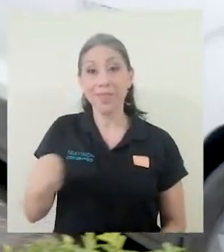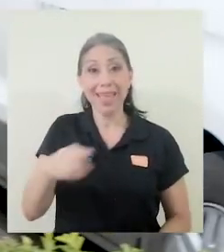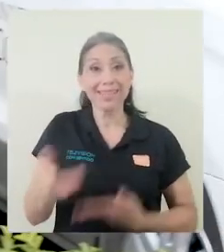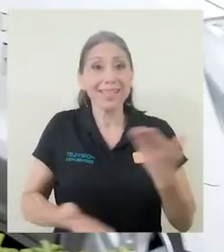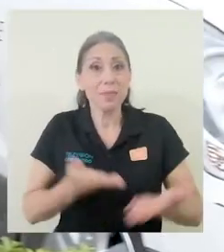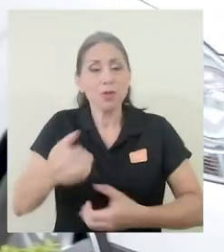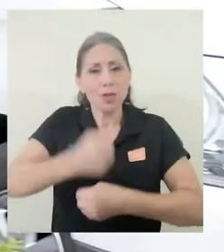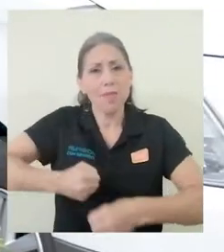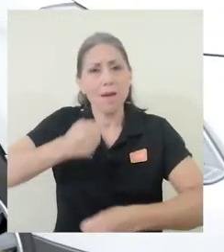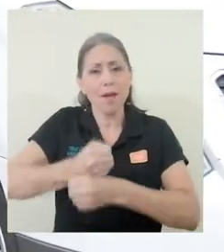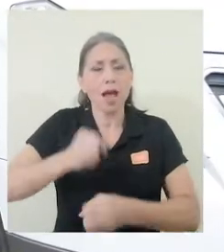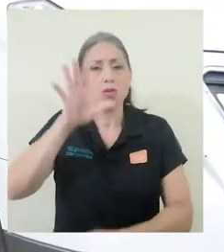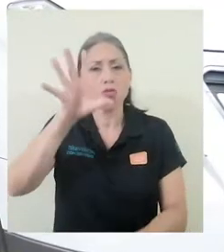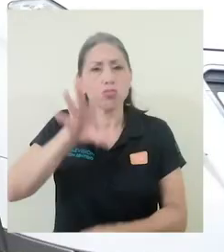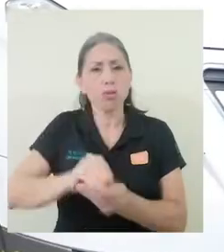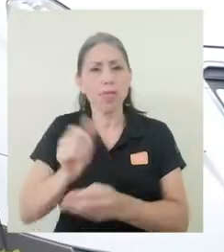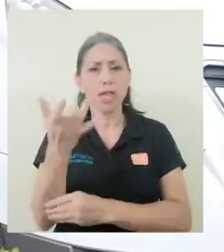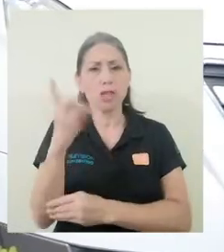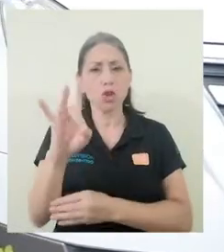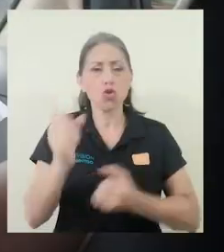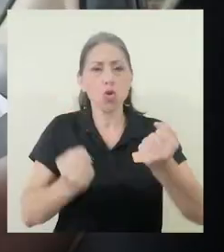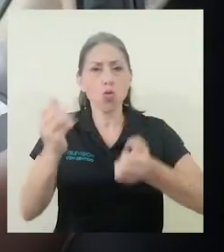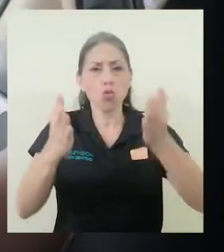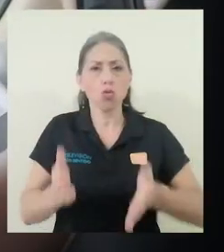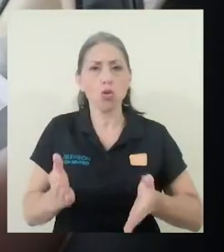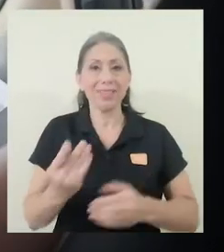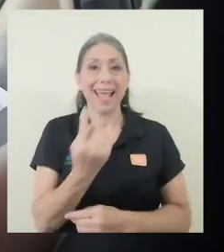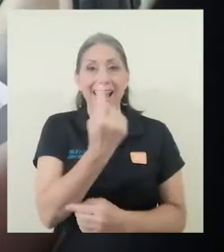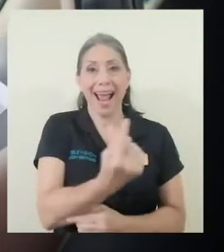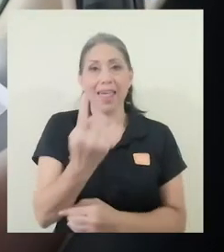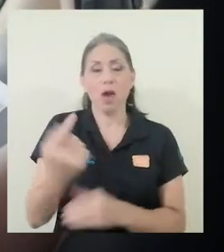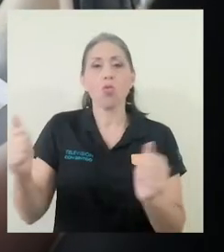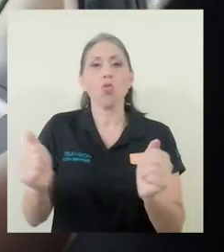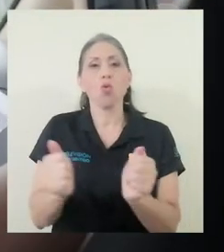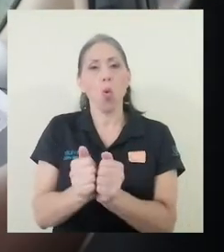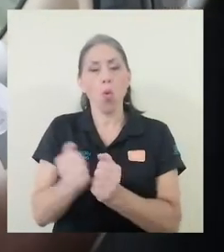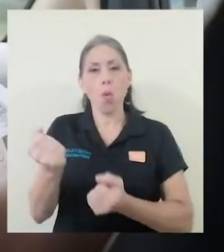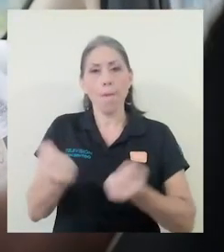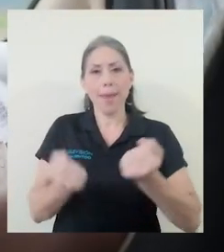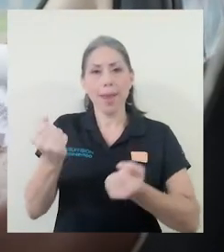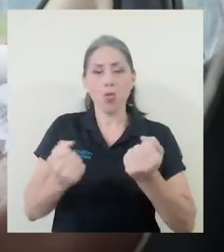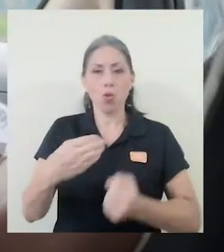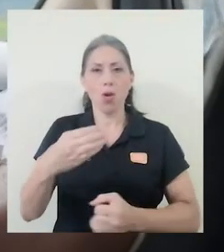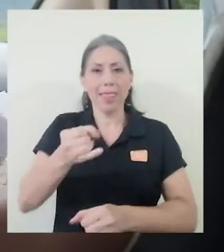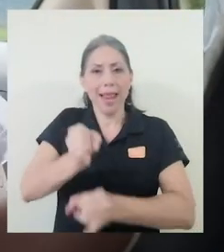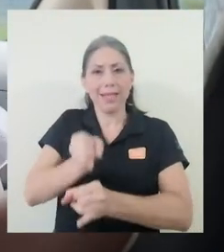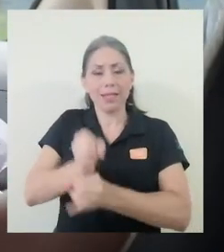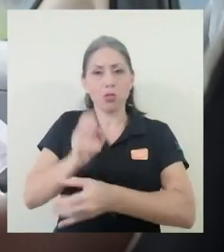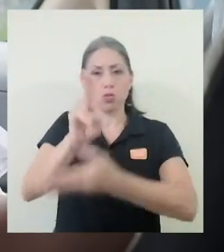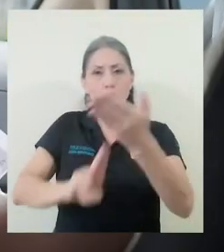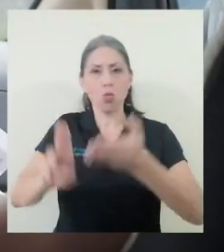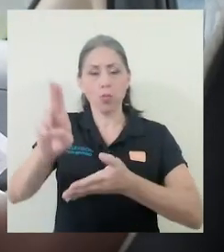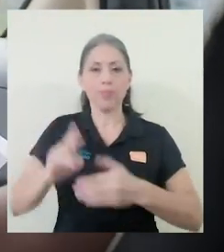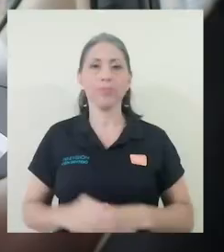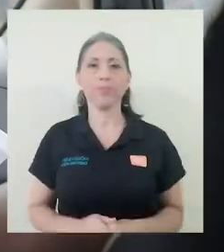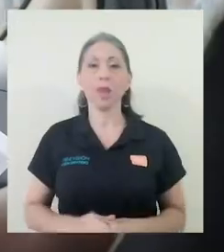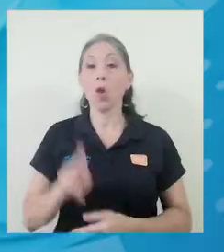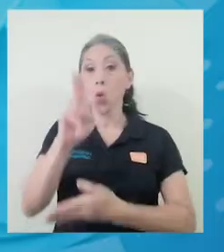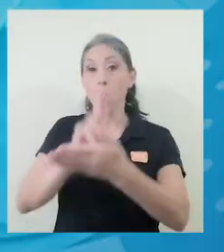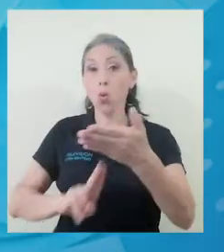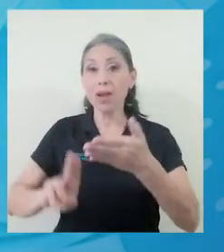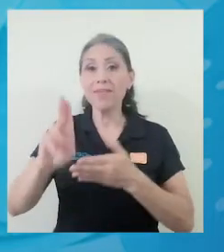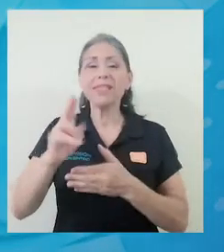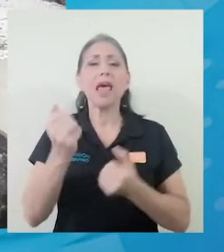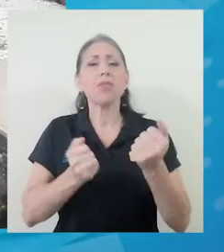este servicio un total de 18 conductores cada uno de ellos con su respectivo vehículo institucional. La universidad